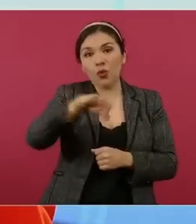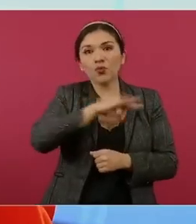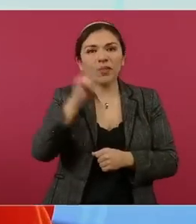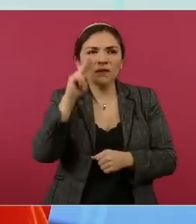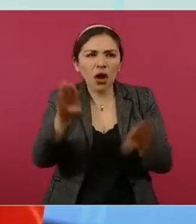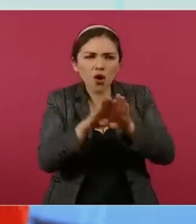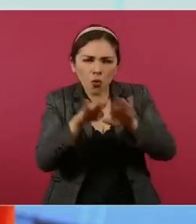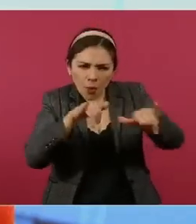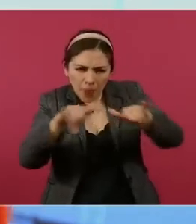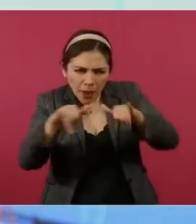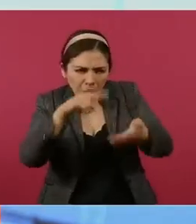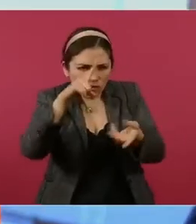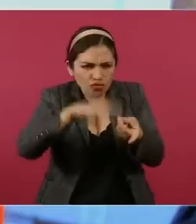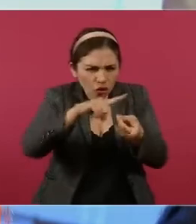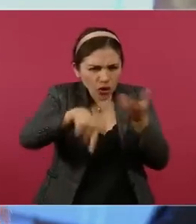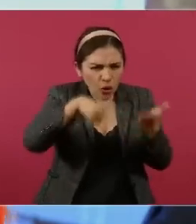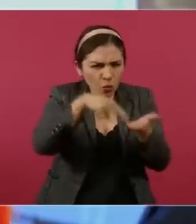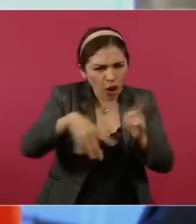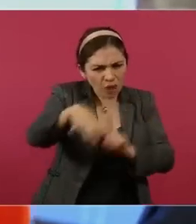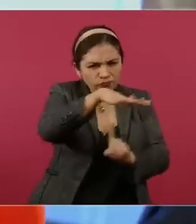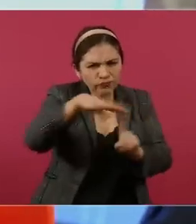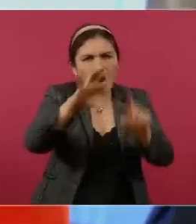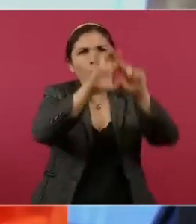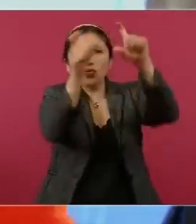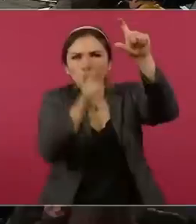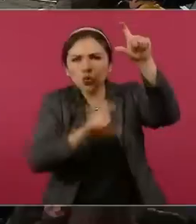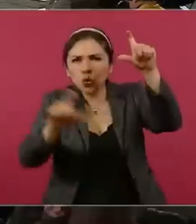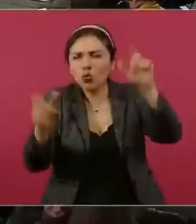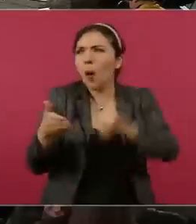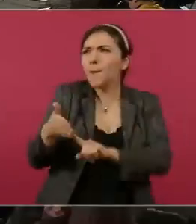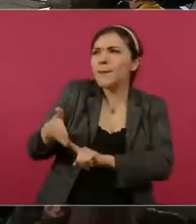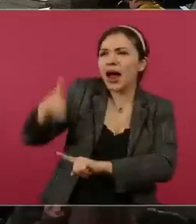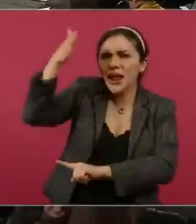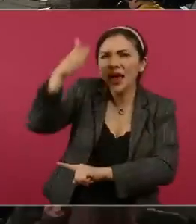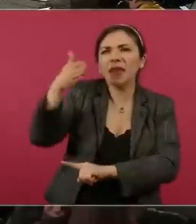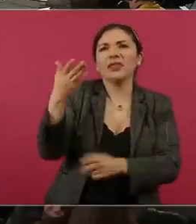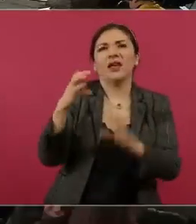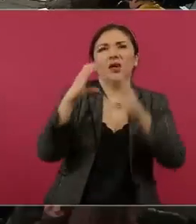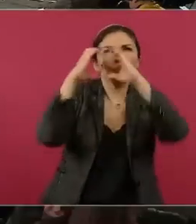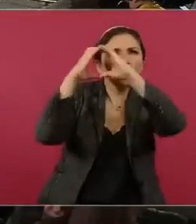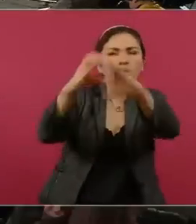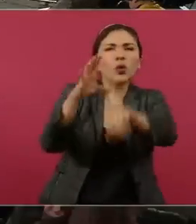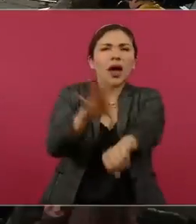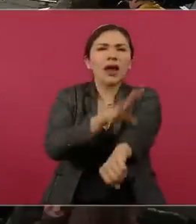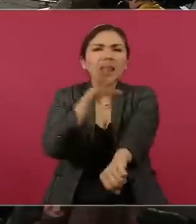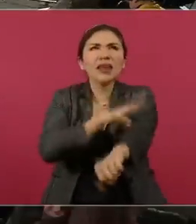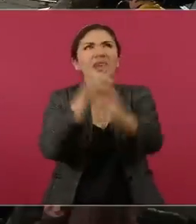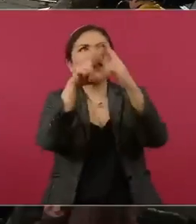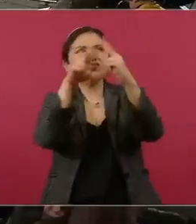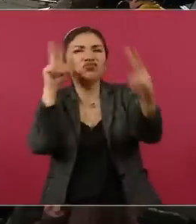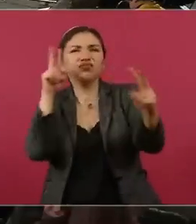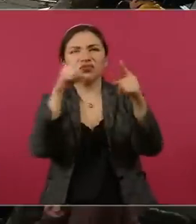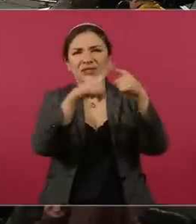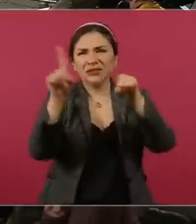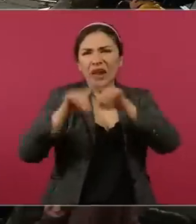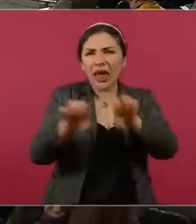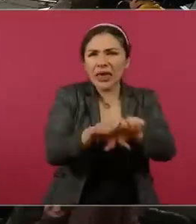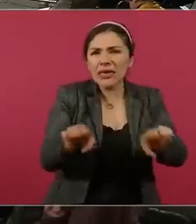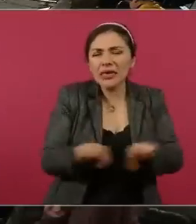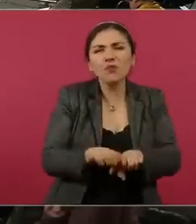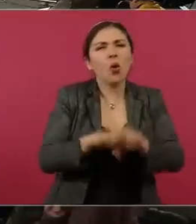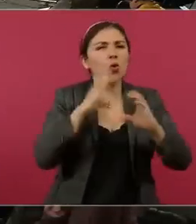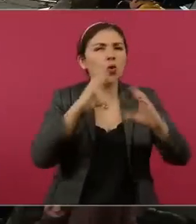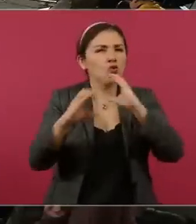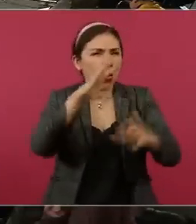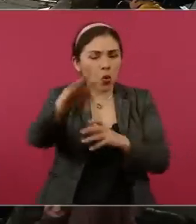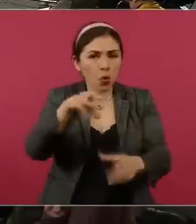geométrica, pero de todo, tuberías, muros, ductos, energía, equipos, toda la parte de comunicación.